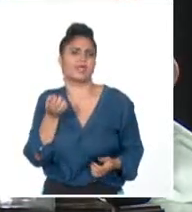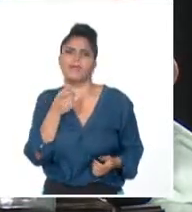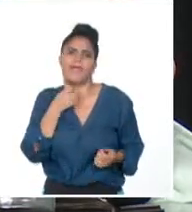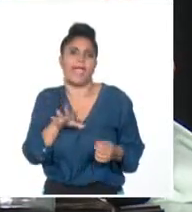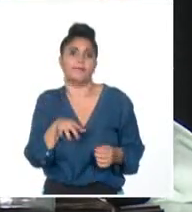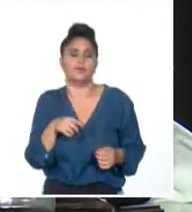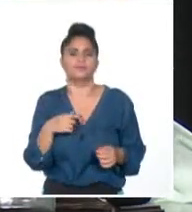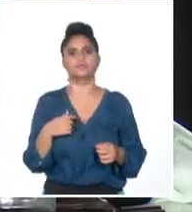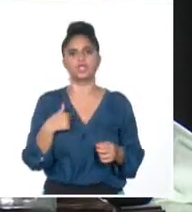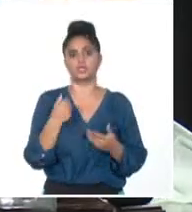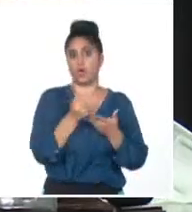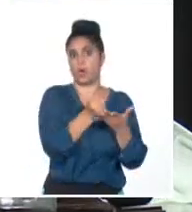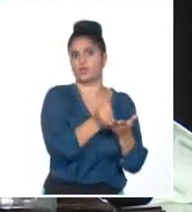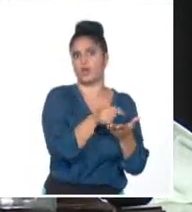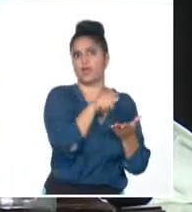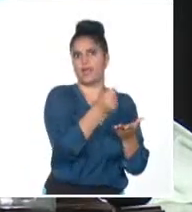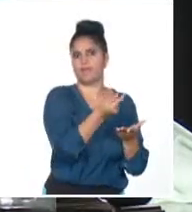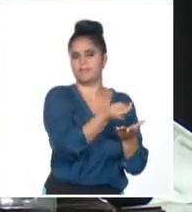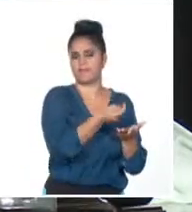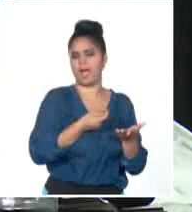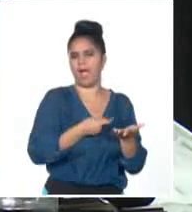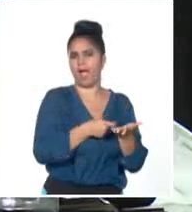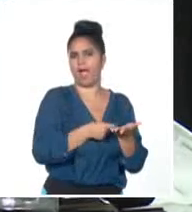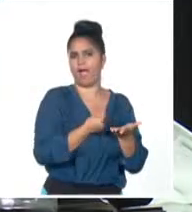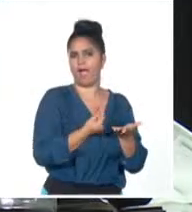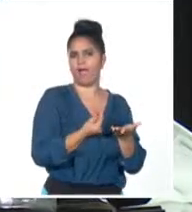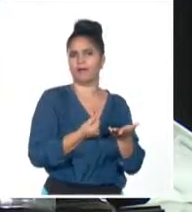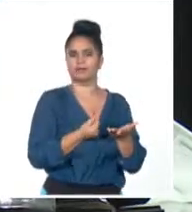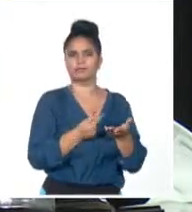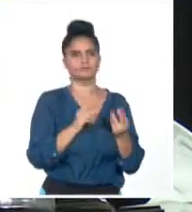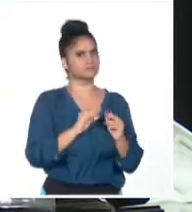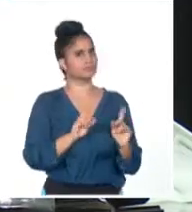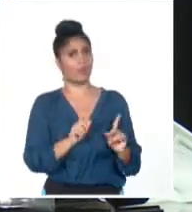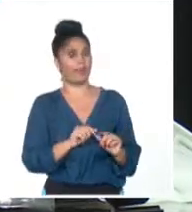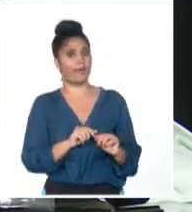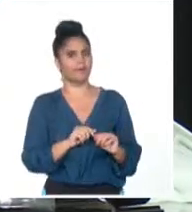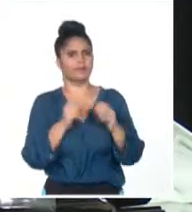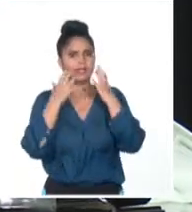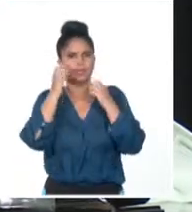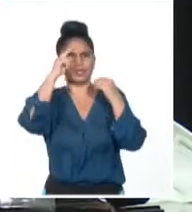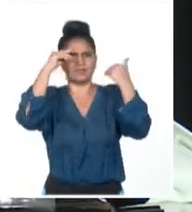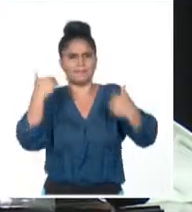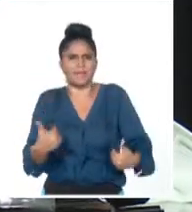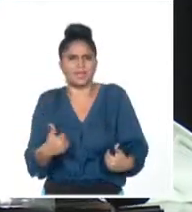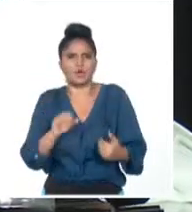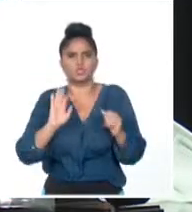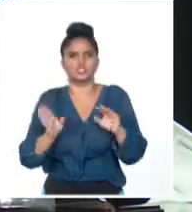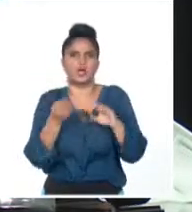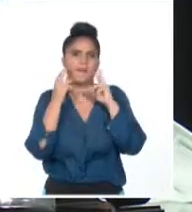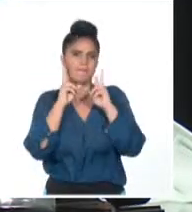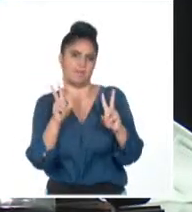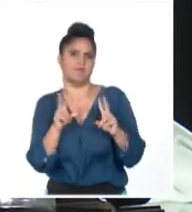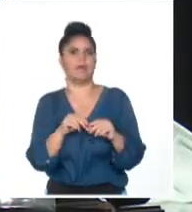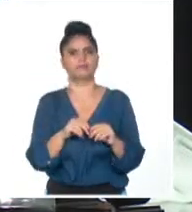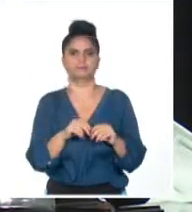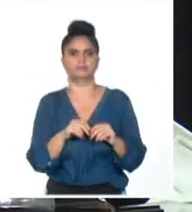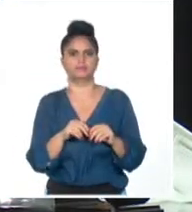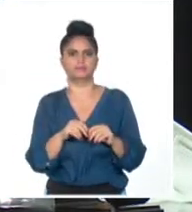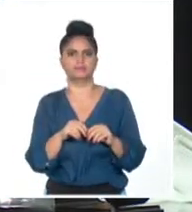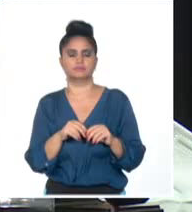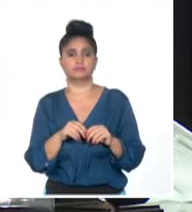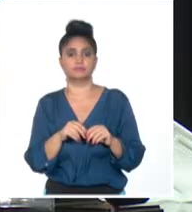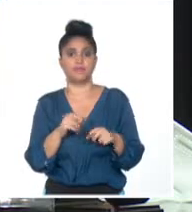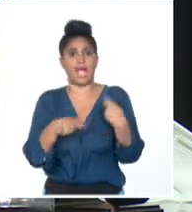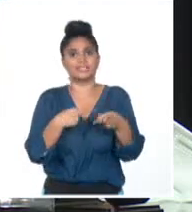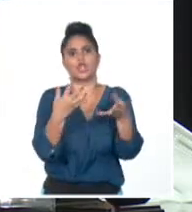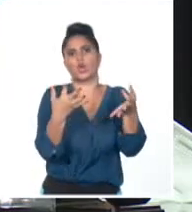nuestra función social. Porque lo importante para el médico es salvar una vida o tratar de mejorar una